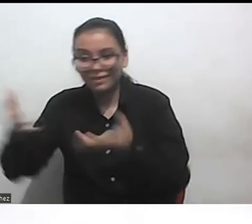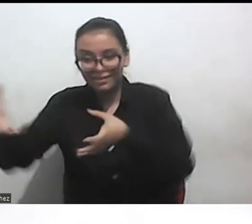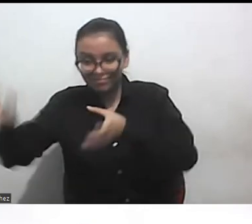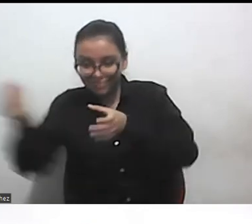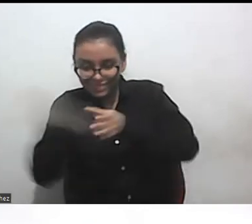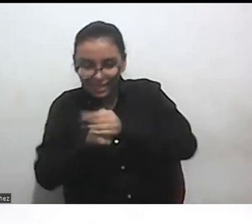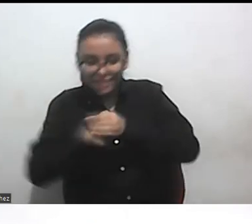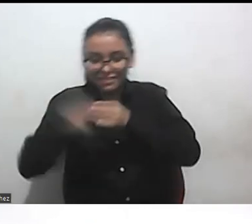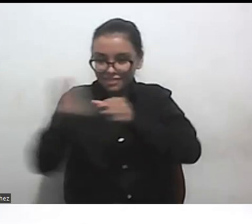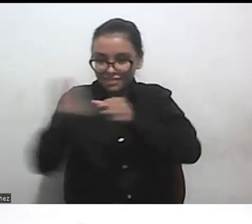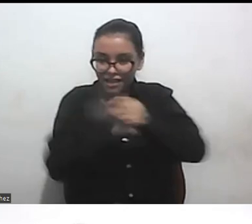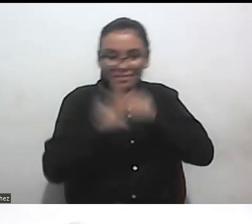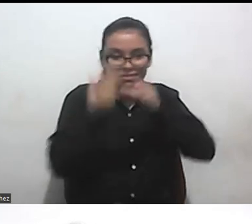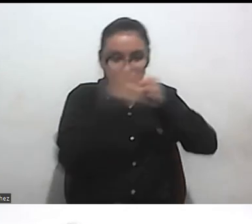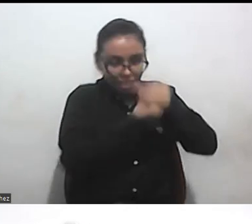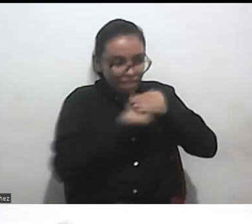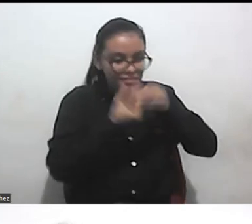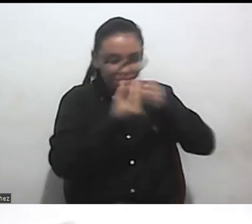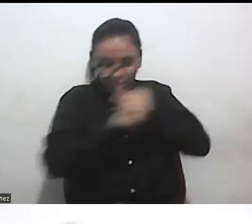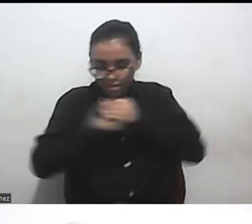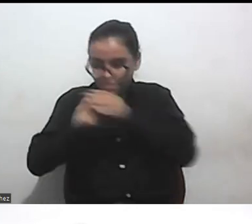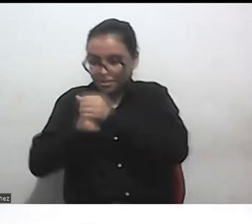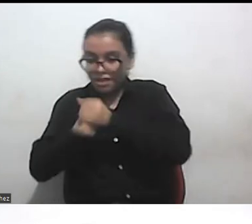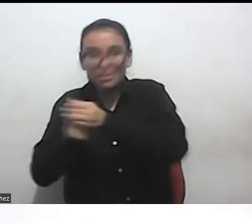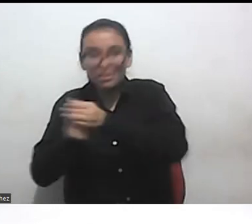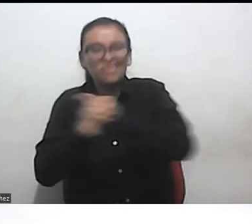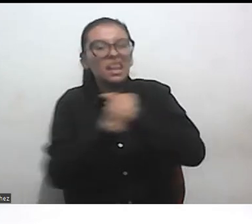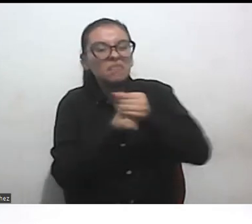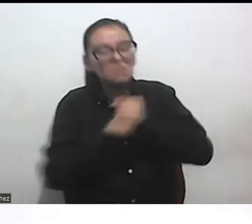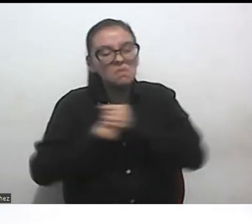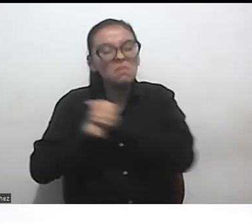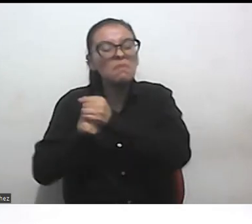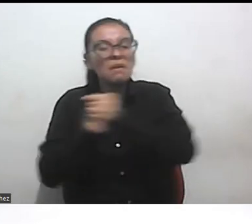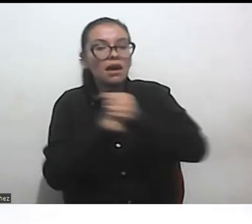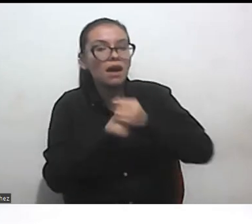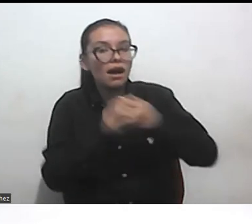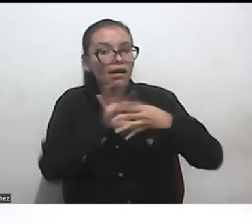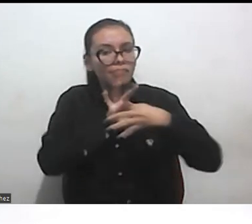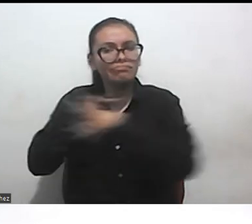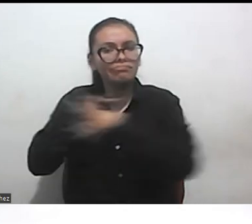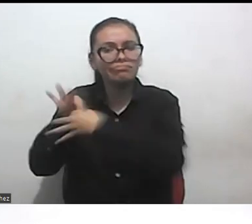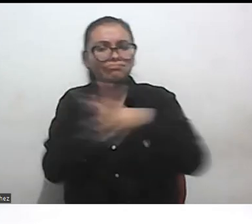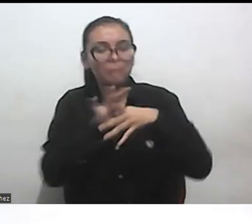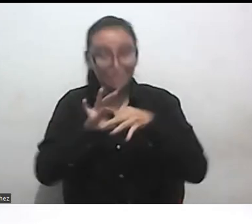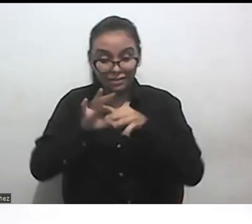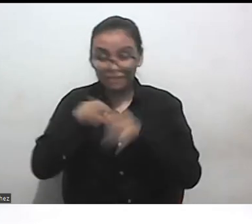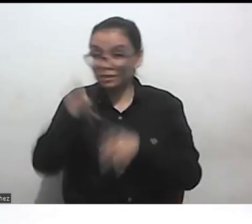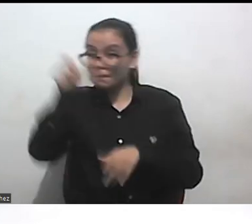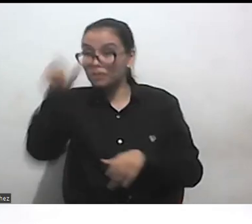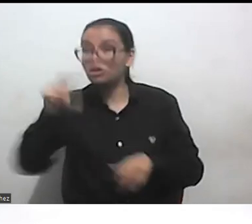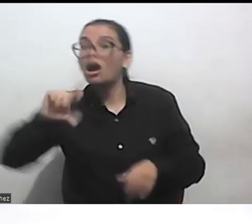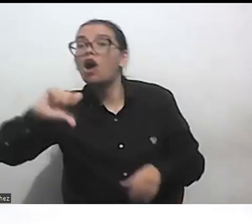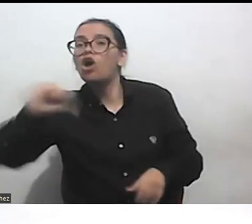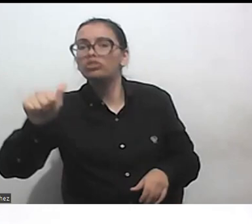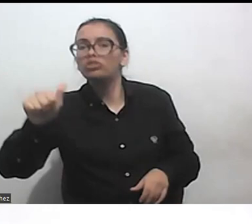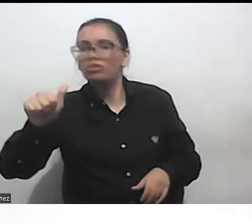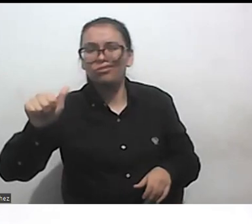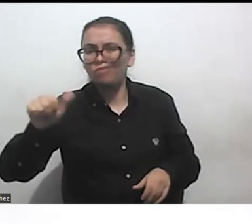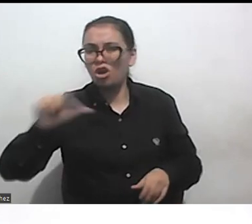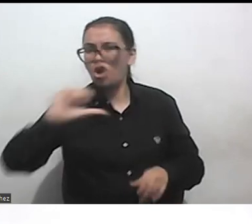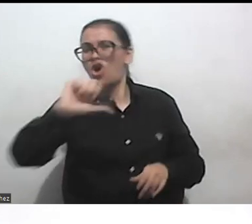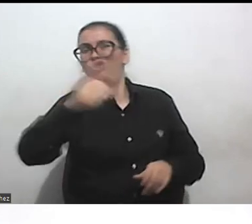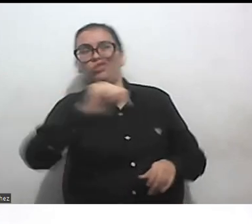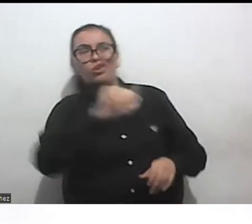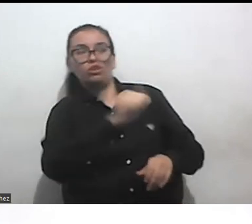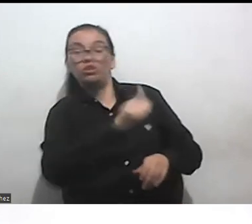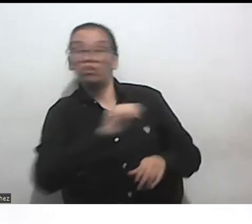dice es que podemos más bien provocar un efecto multiplicador de decir este es otro no este es más otro no este es más más más otro